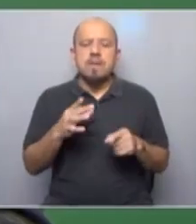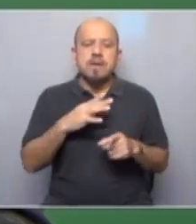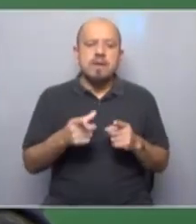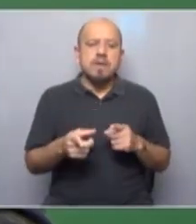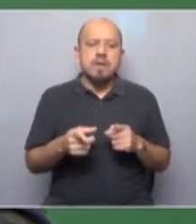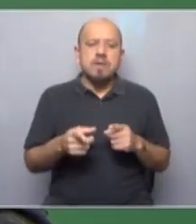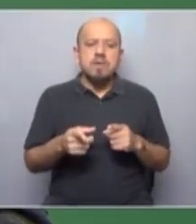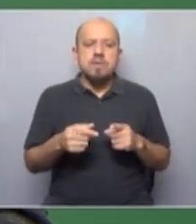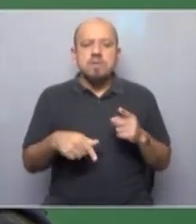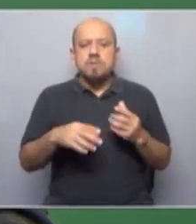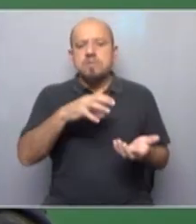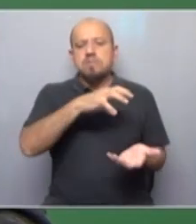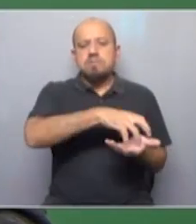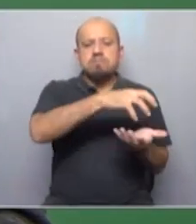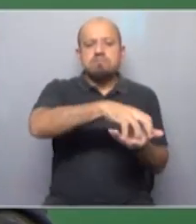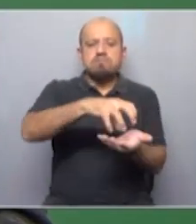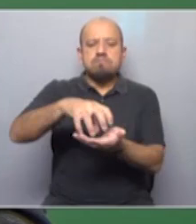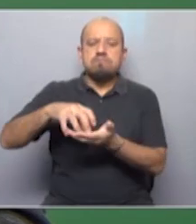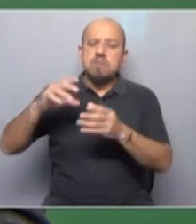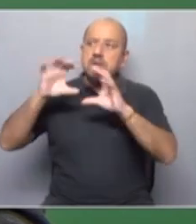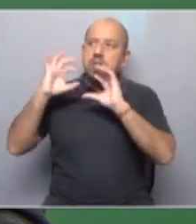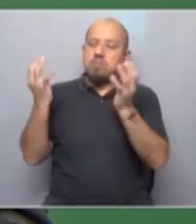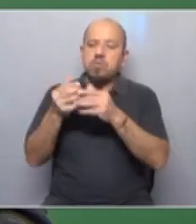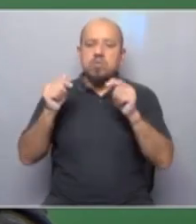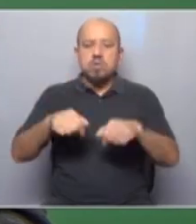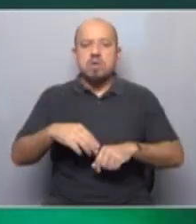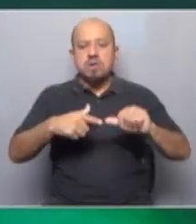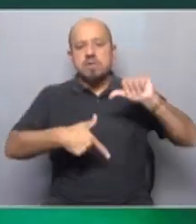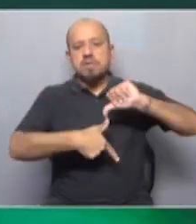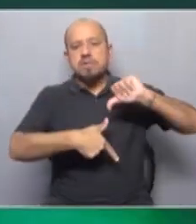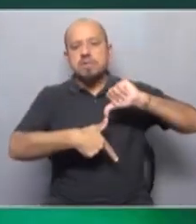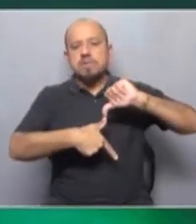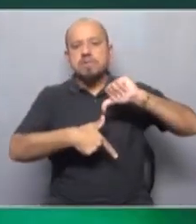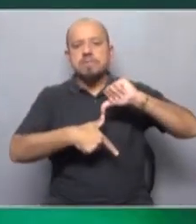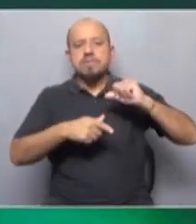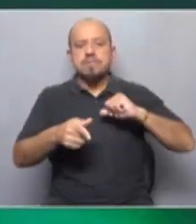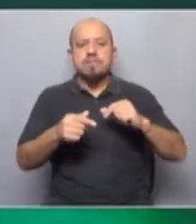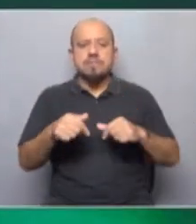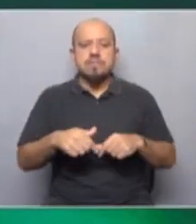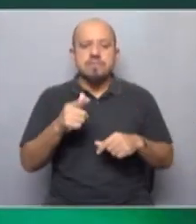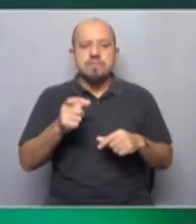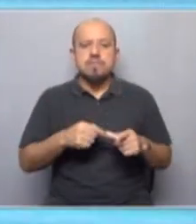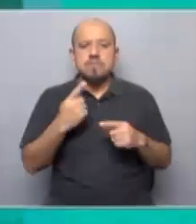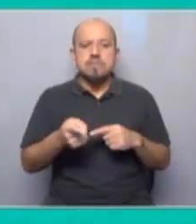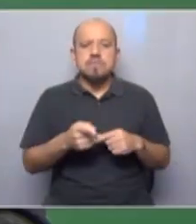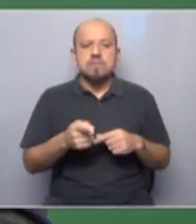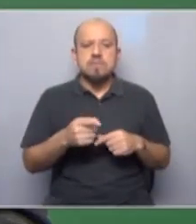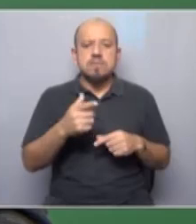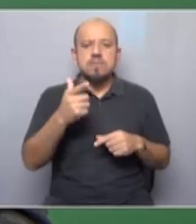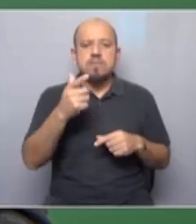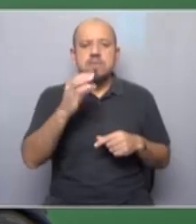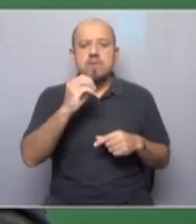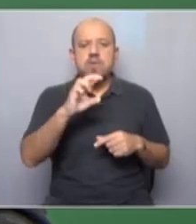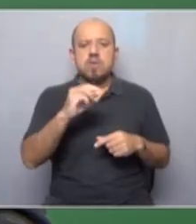regionales en distintas partes del mundo una aquí en las Américas la persona que va a estar luego con ustedes Jordania Ureña es